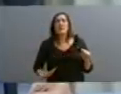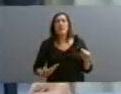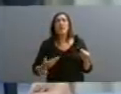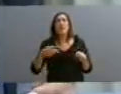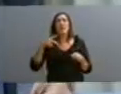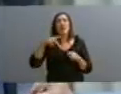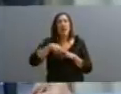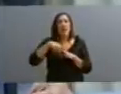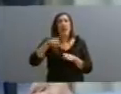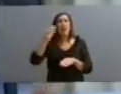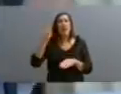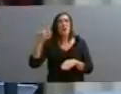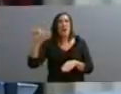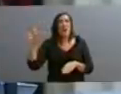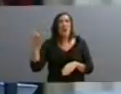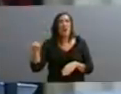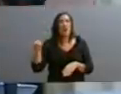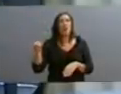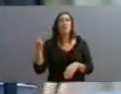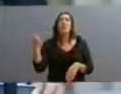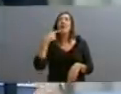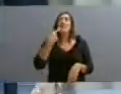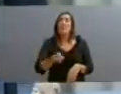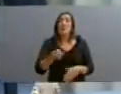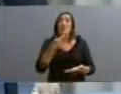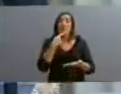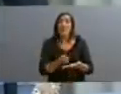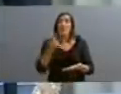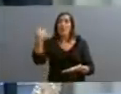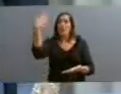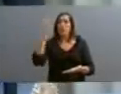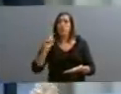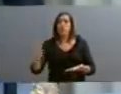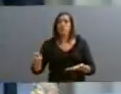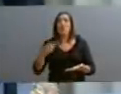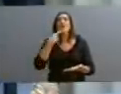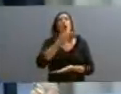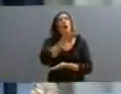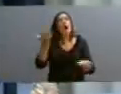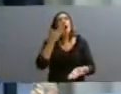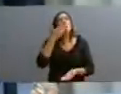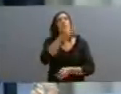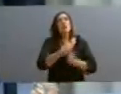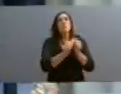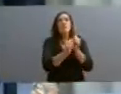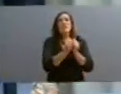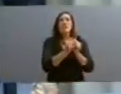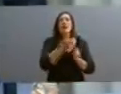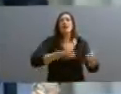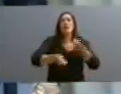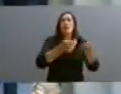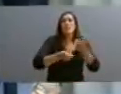Cavallo, y decía, voy a hablarles ahora, voy a hablarles ahora, dijo Cavallo, a los empresarios, industriales, agricultores,